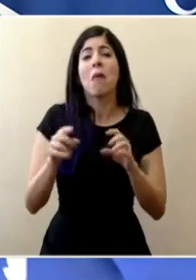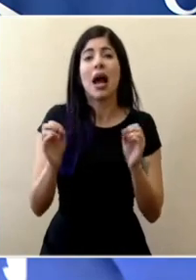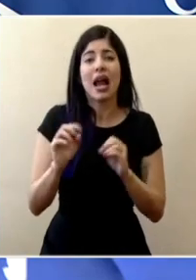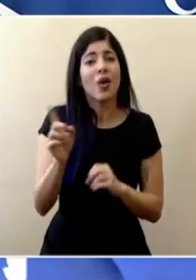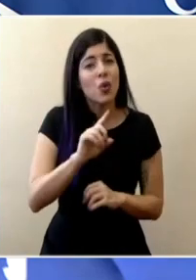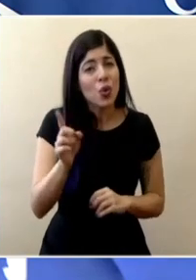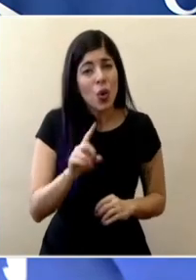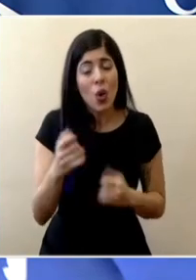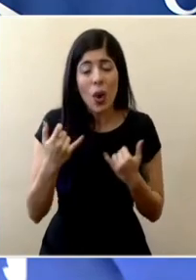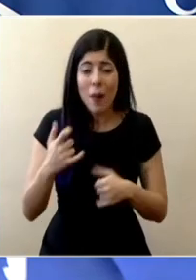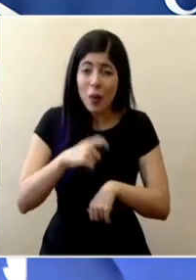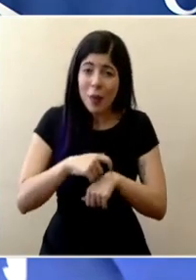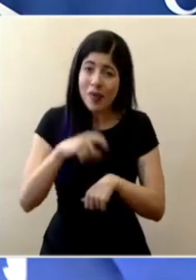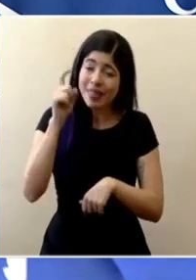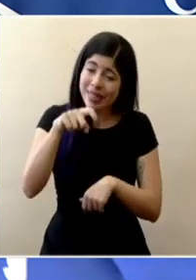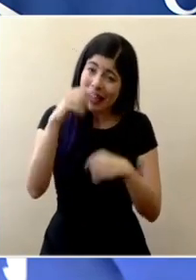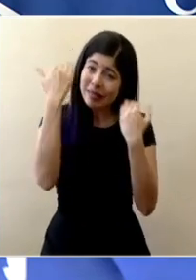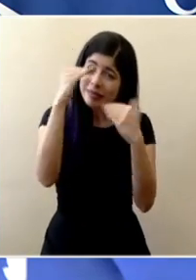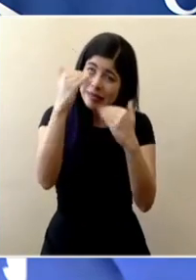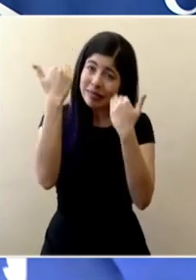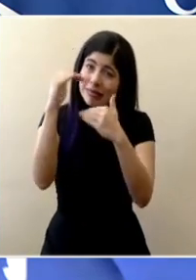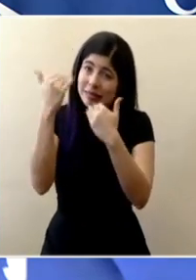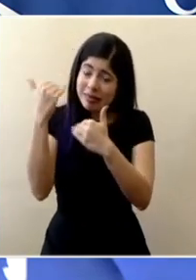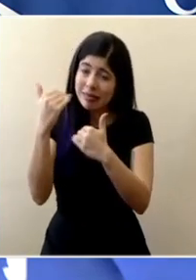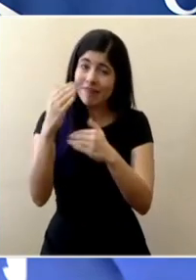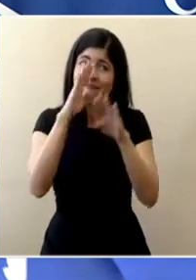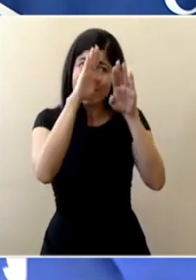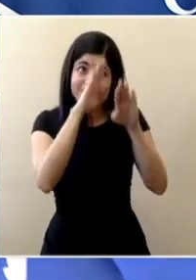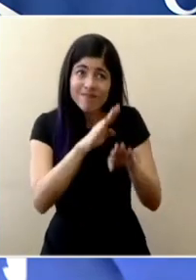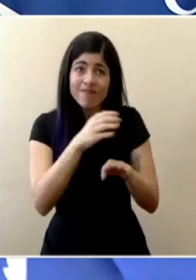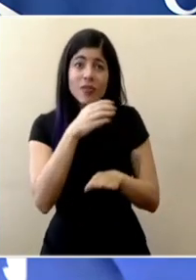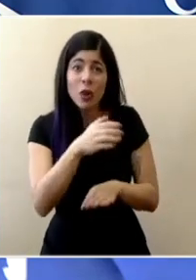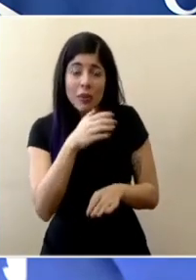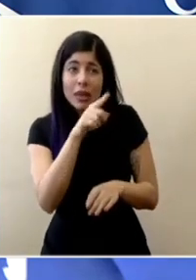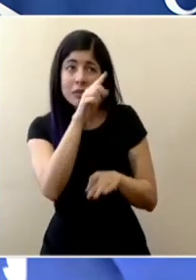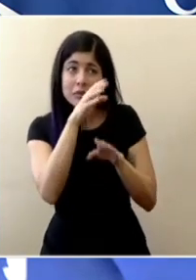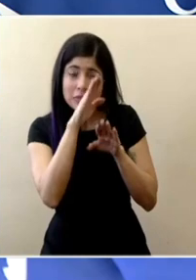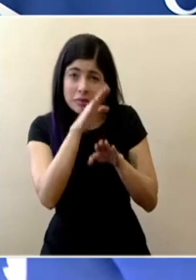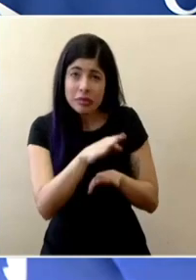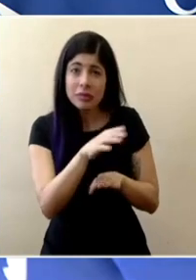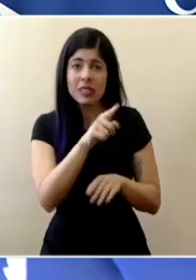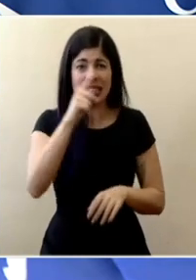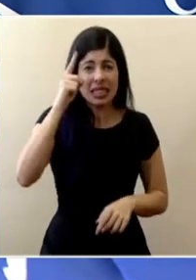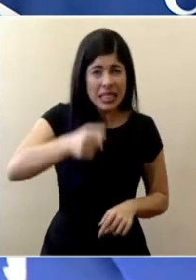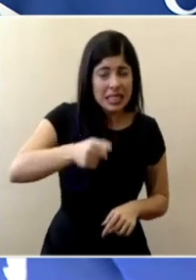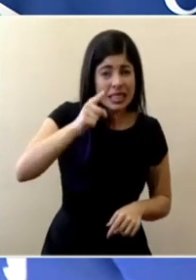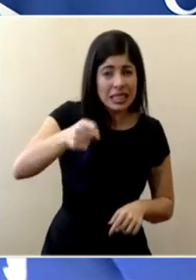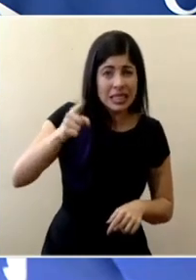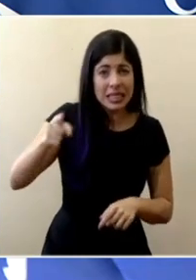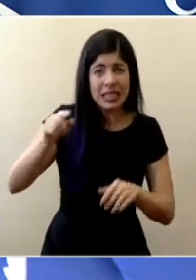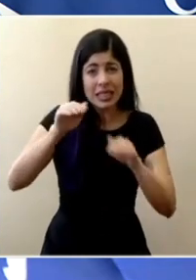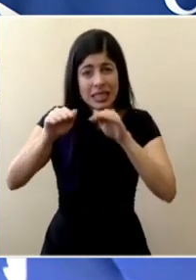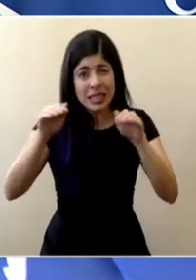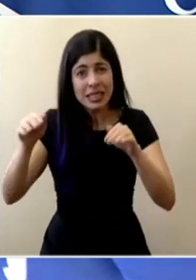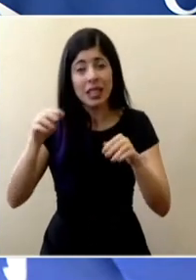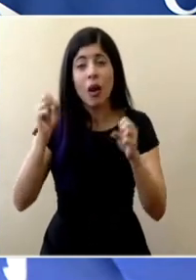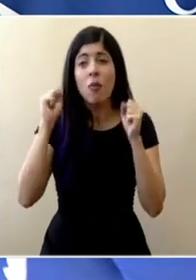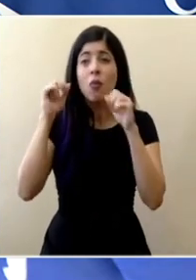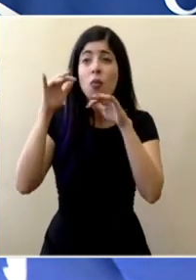nada estuviera pasando son momentos que tenemos que restringirnos y acatar esa recomendación ese llamado fuerte de no buscar